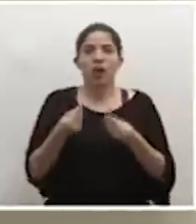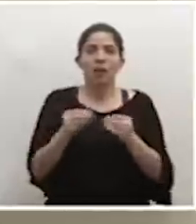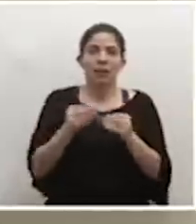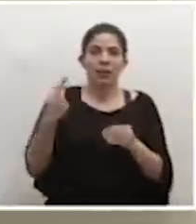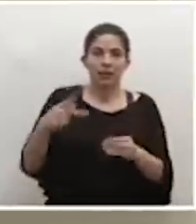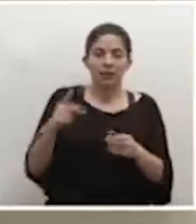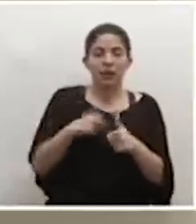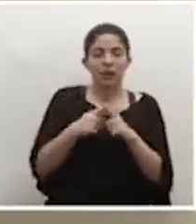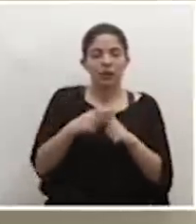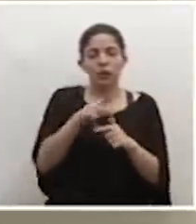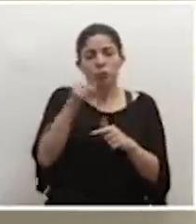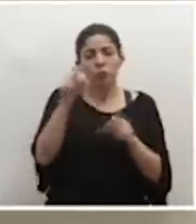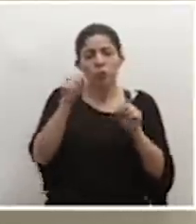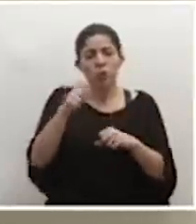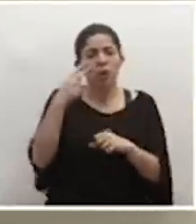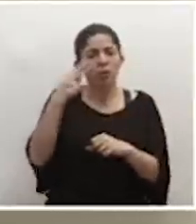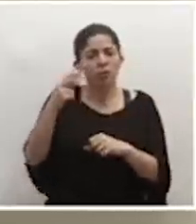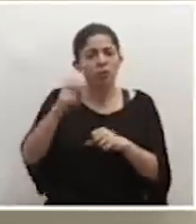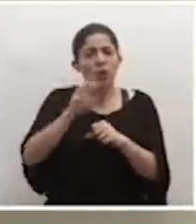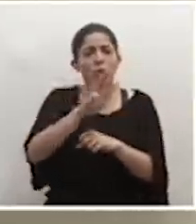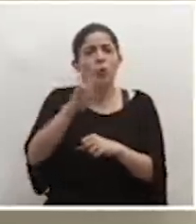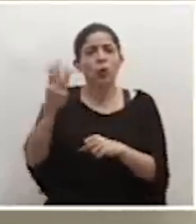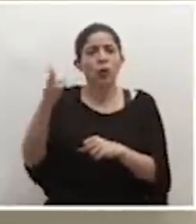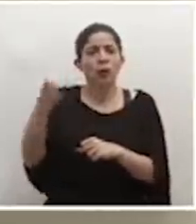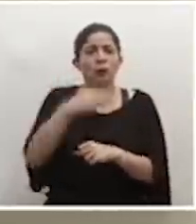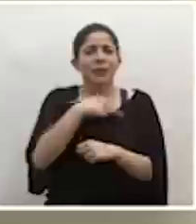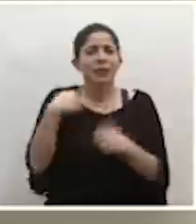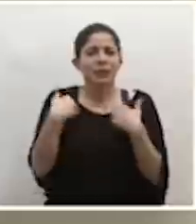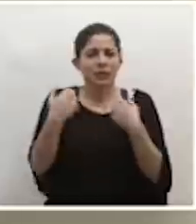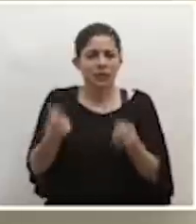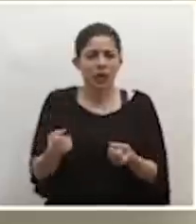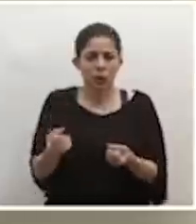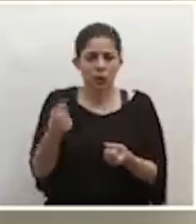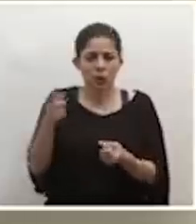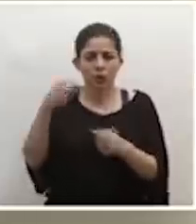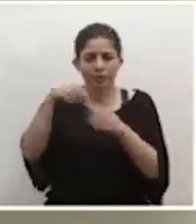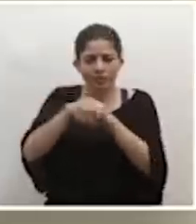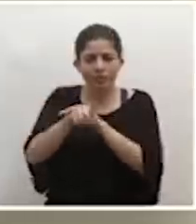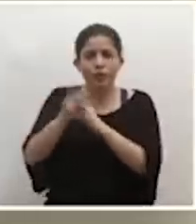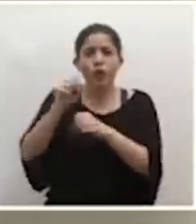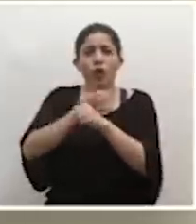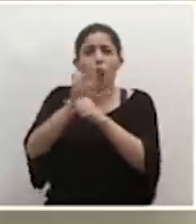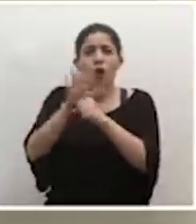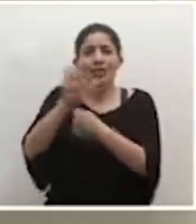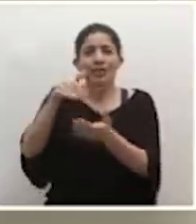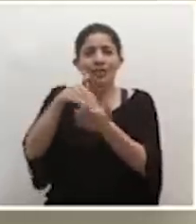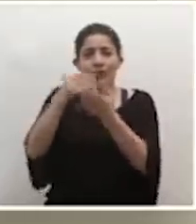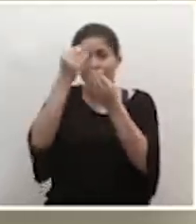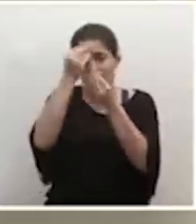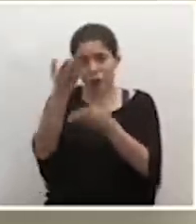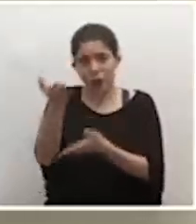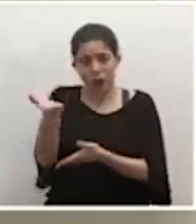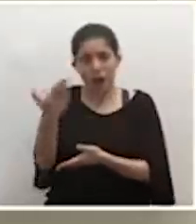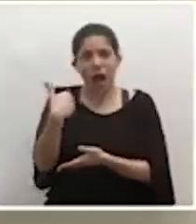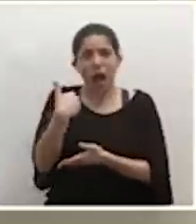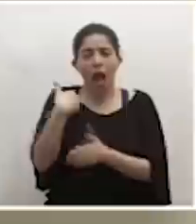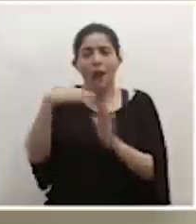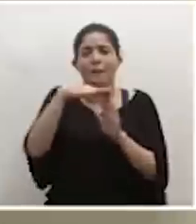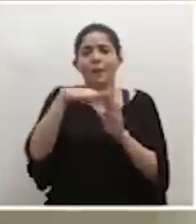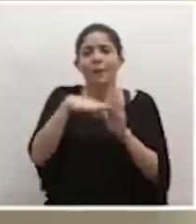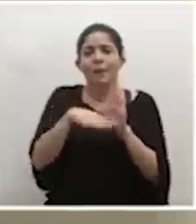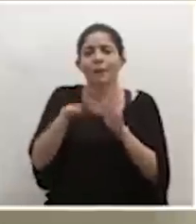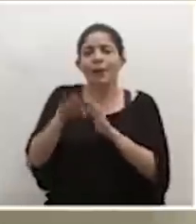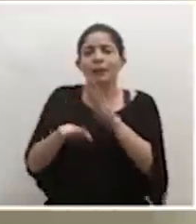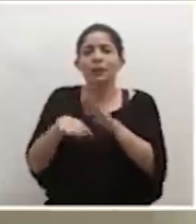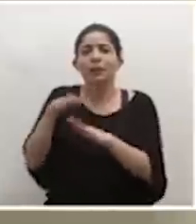consultar en la página web del Ministerio de Salud. Ahí está dentro de COVID-19 el centro de información y están los protocolos